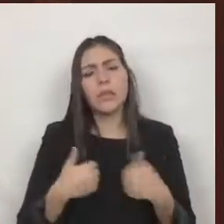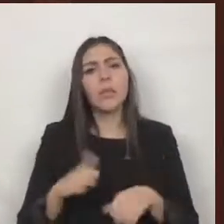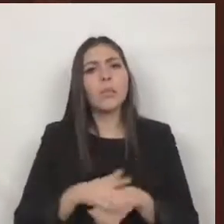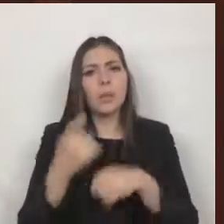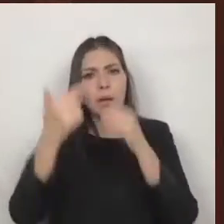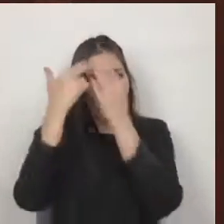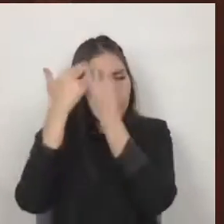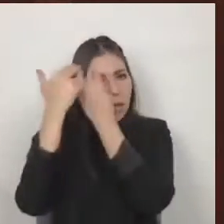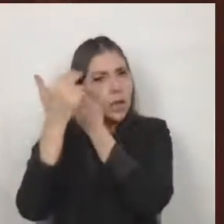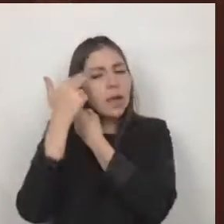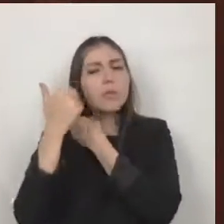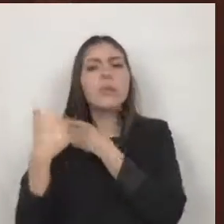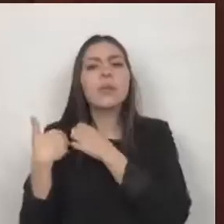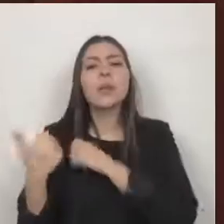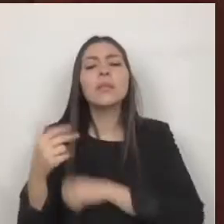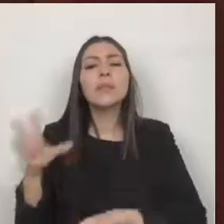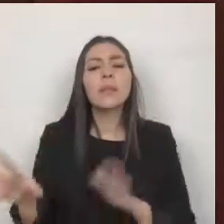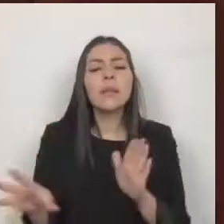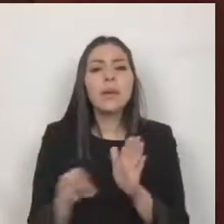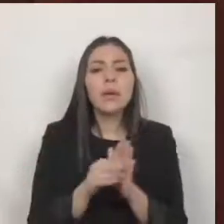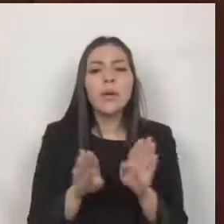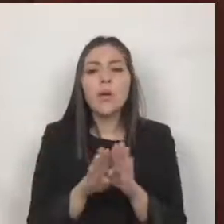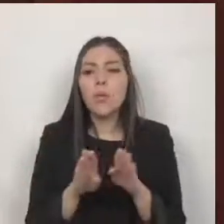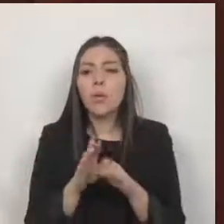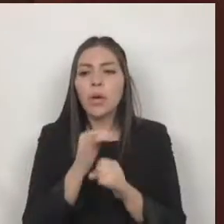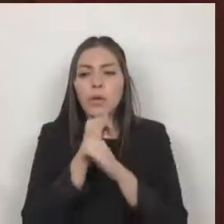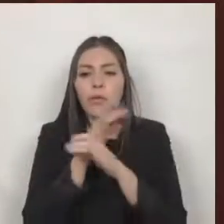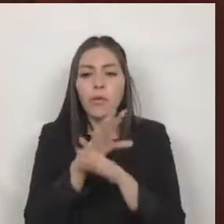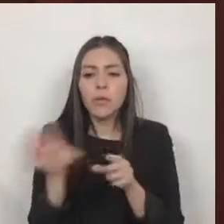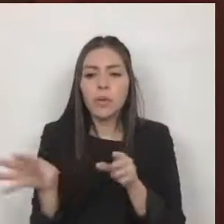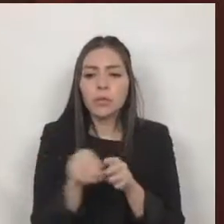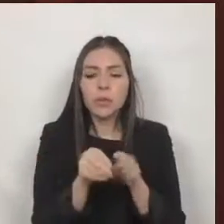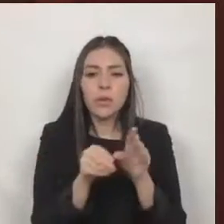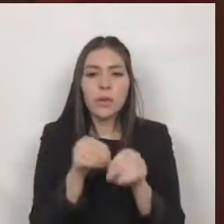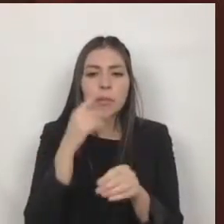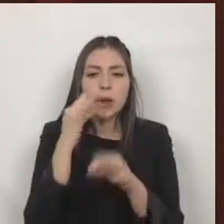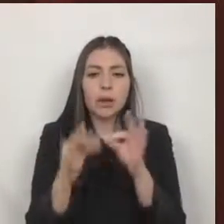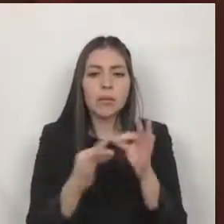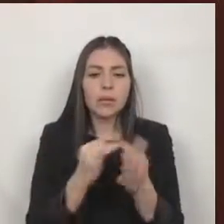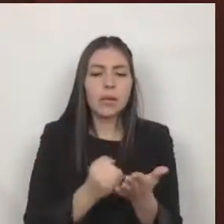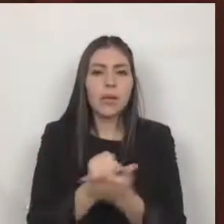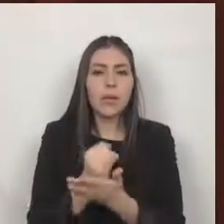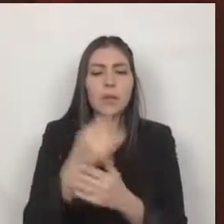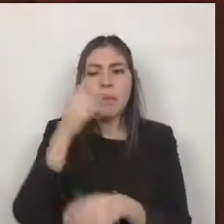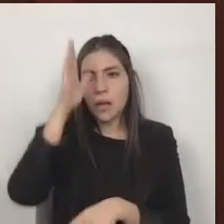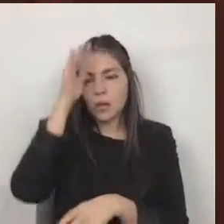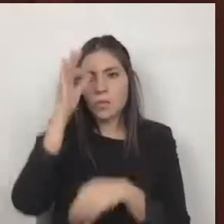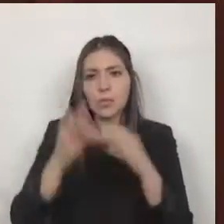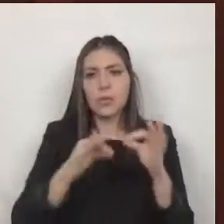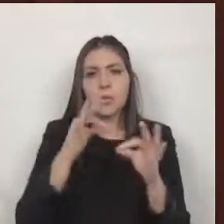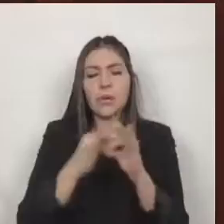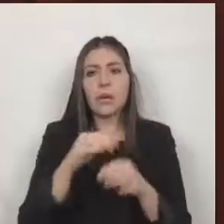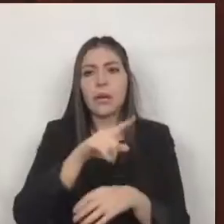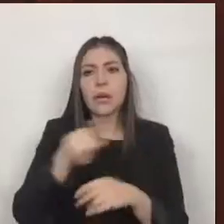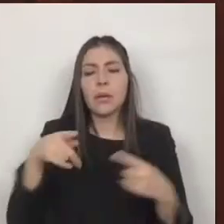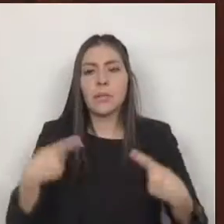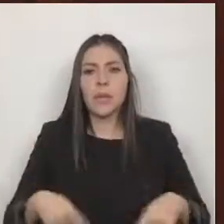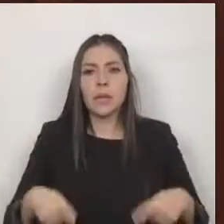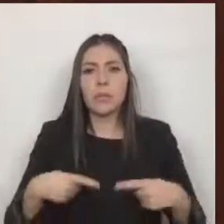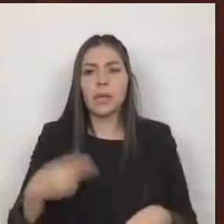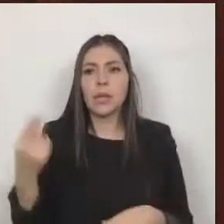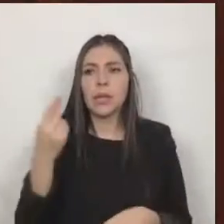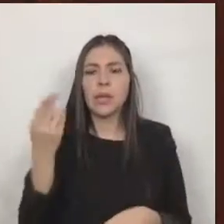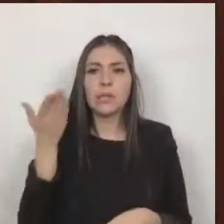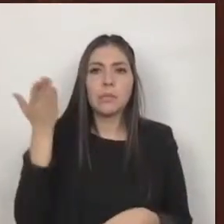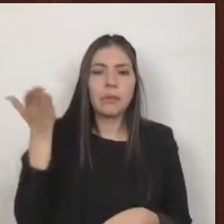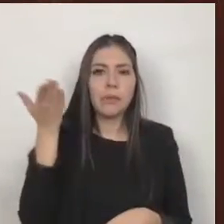para la toma de decisiones con el propósito de dar cumplimiento a las demandas y acciones que requiere la población y que pueden resolver